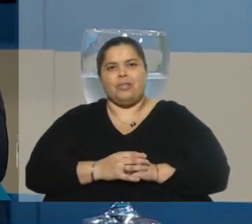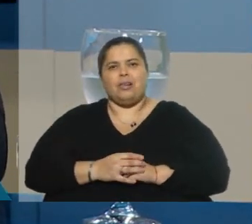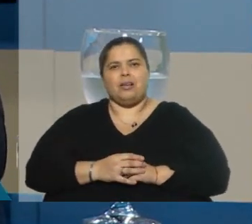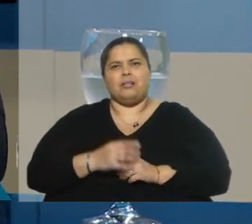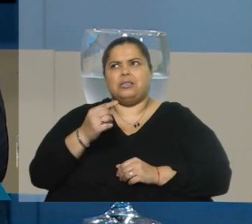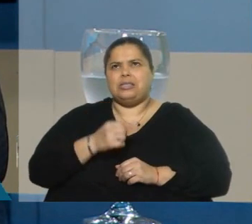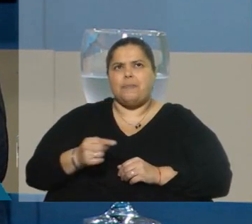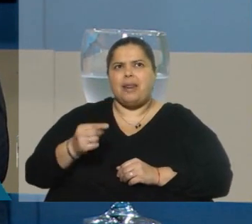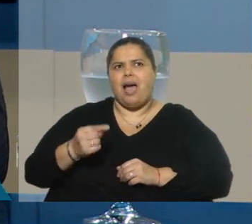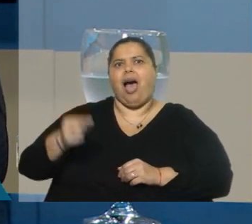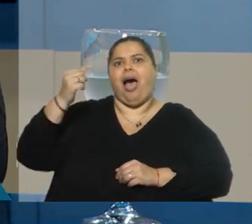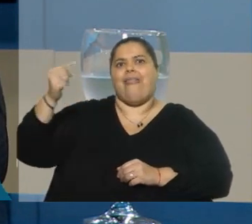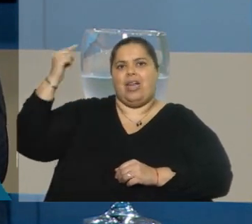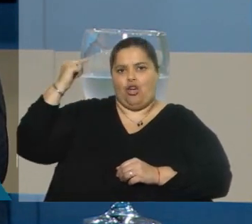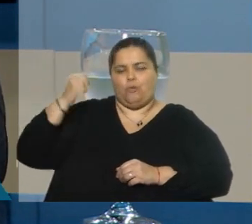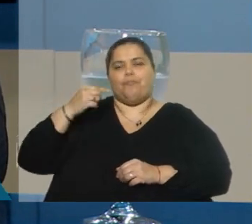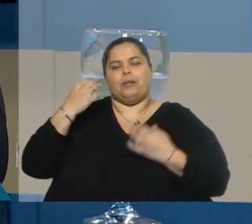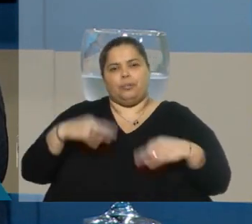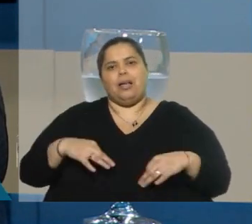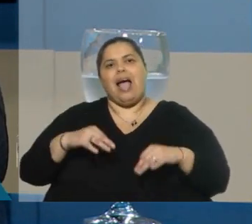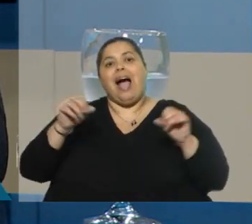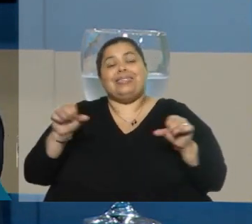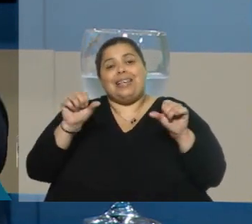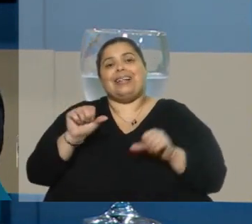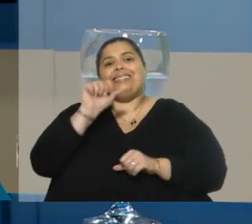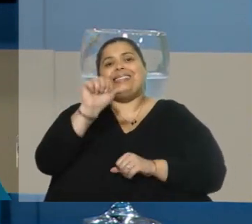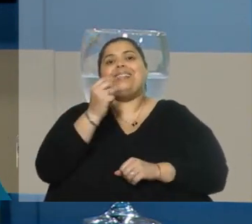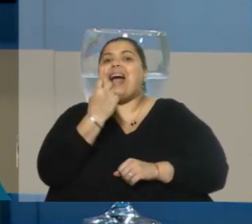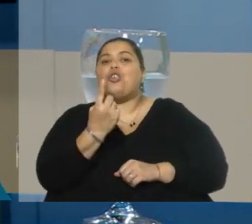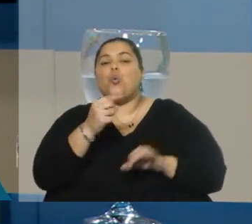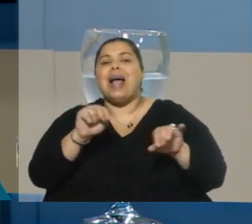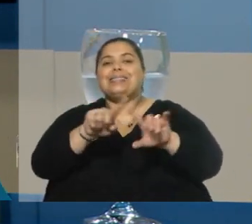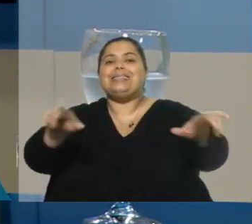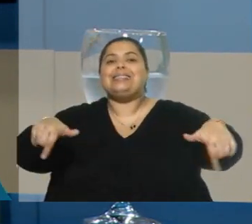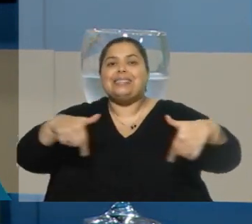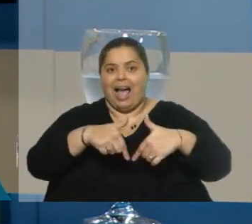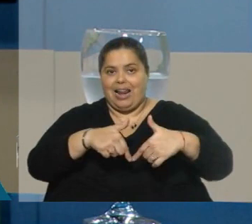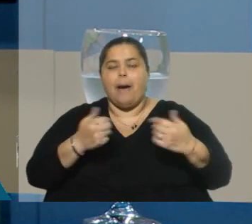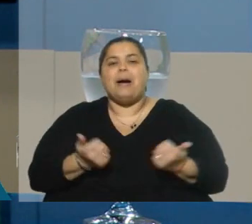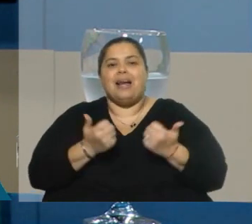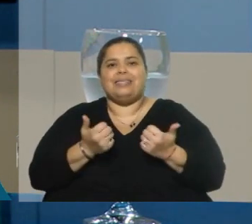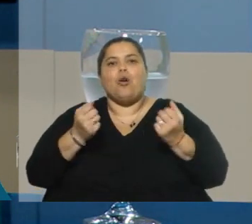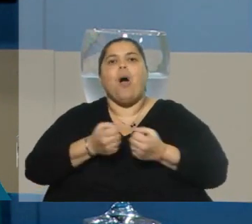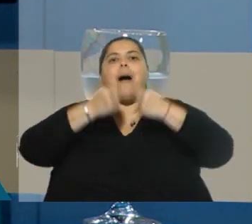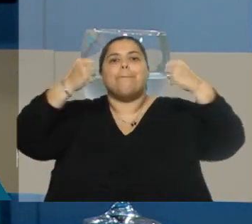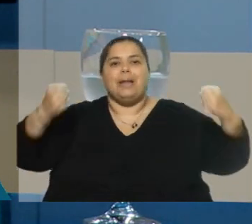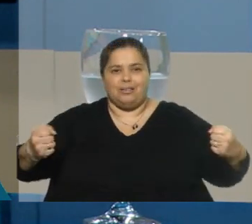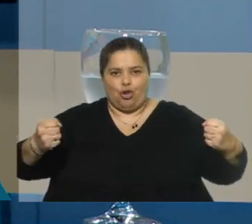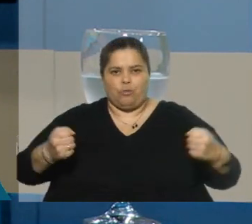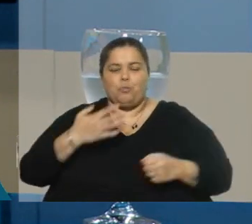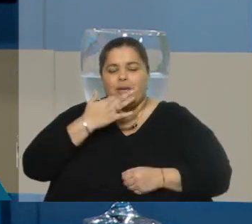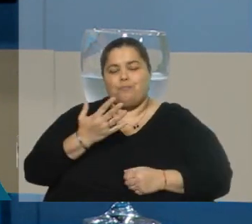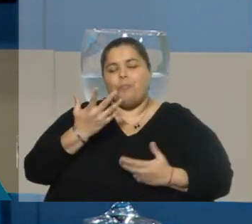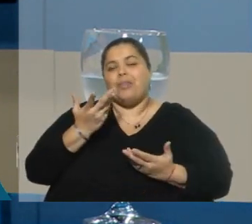pasada o no, la anterior, son 61 salas que se dan en el marco de las ampliaciones, porque la inversión en primera